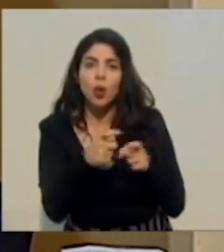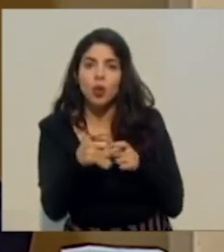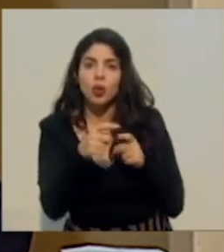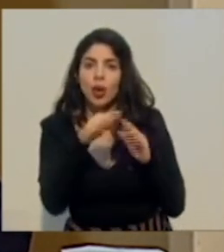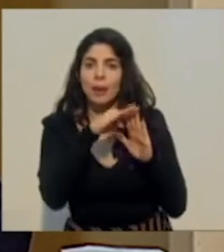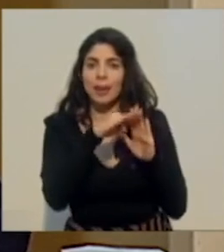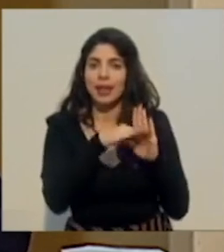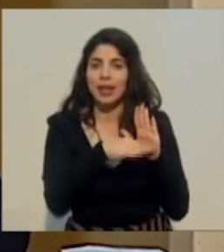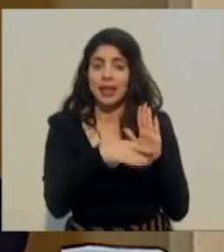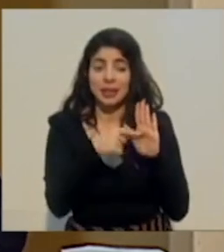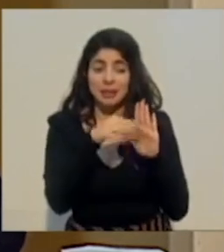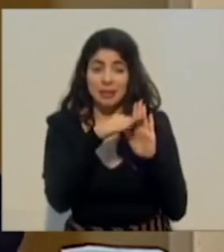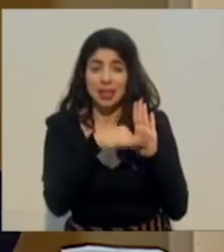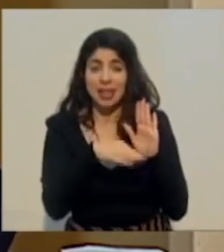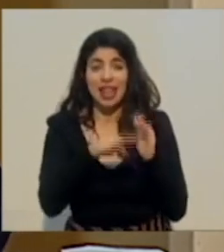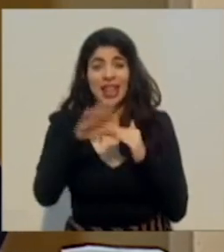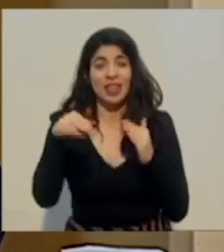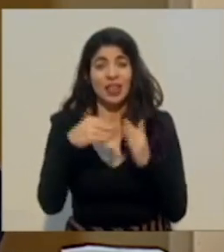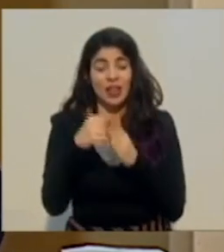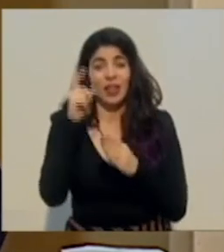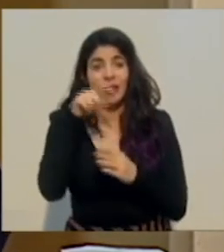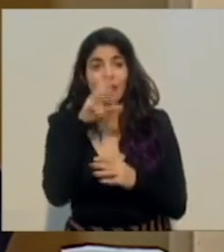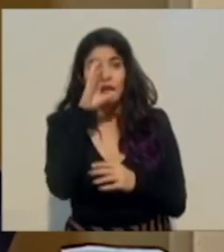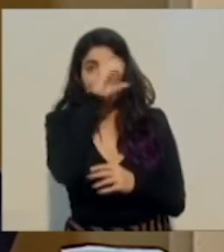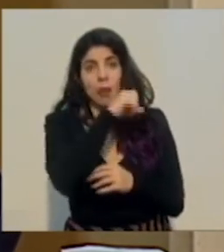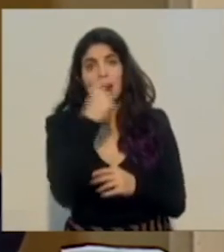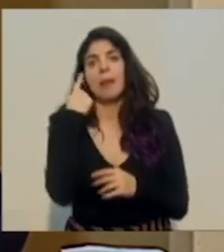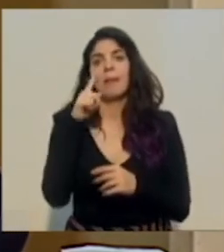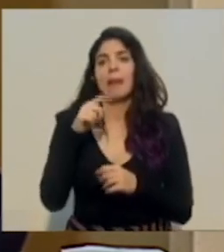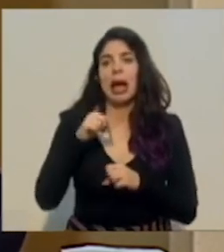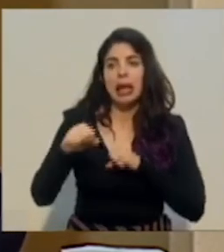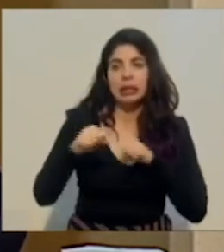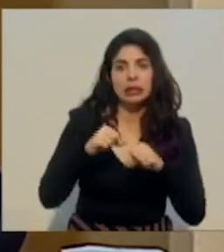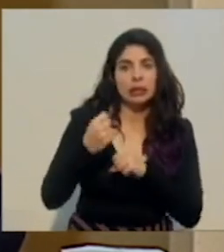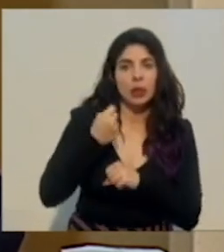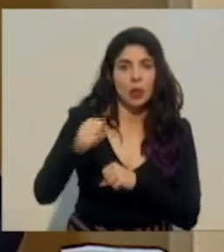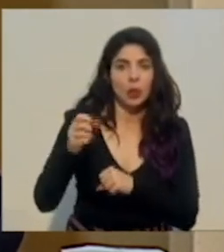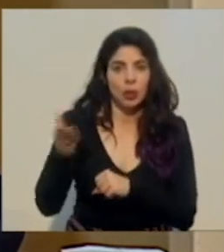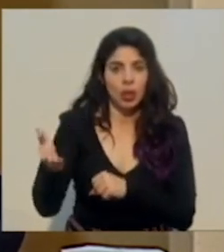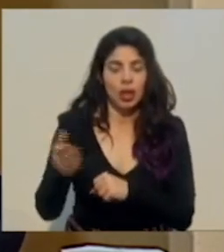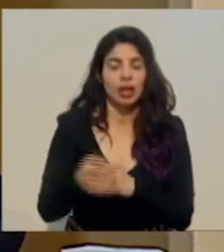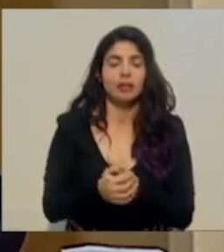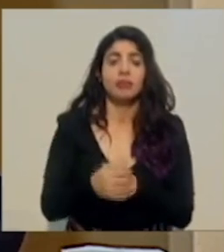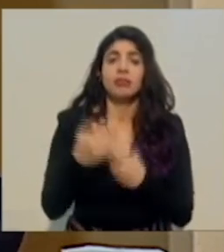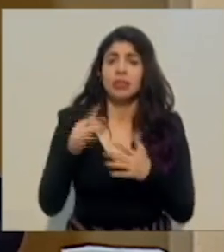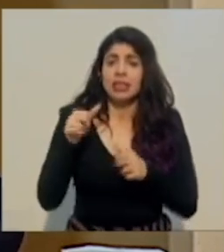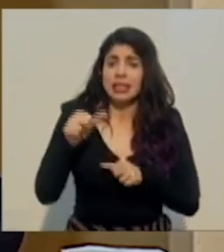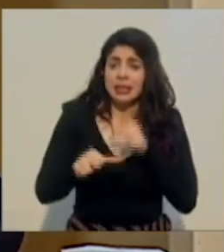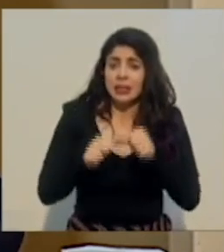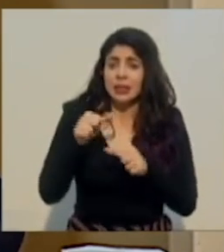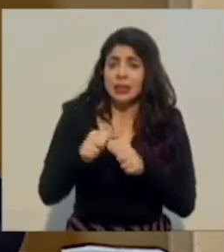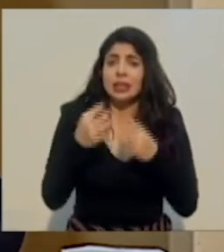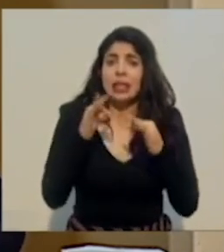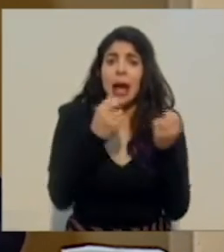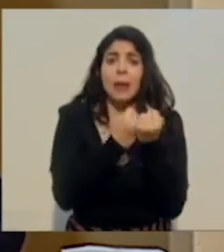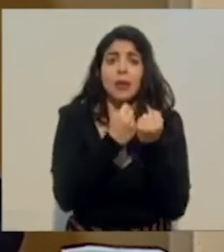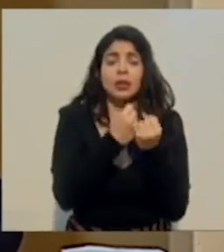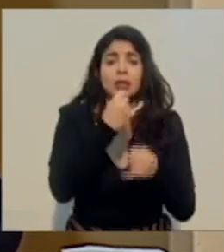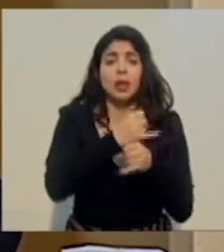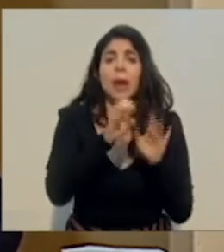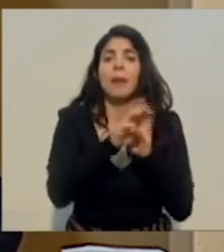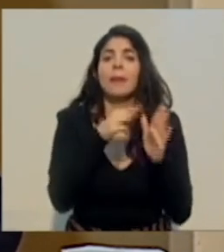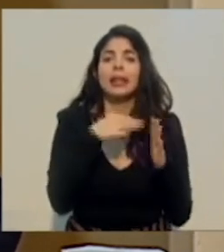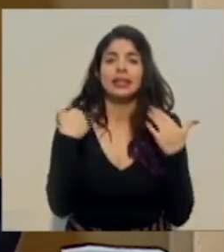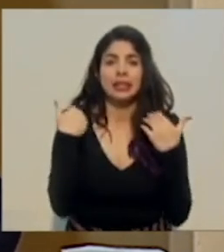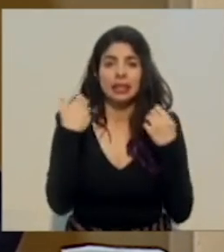el combate. Hemos hecho un esfuerzo por tratar de apoyar a instituciones como el Ministerio de Salud y la Caja Costalicense del Seguro